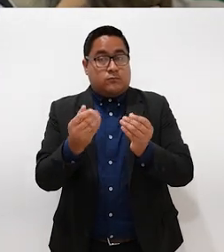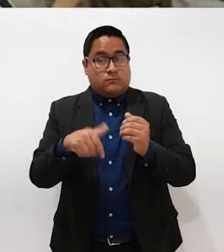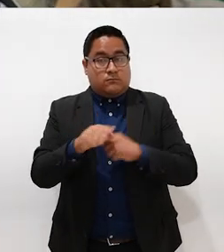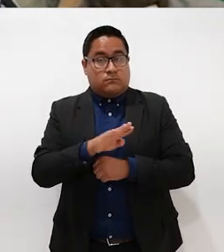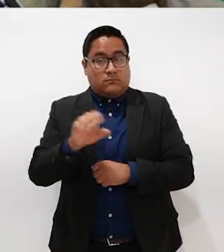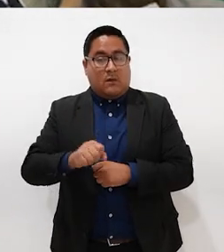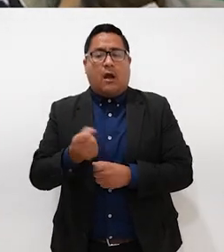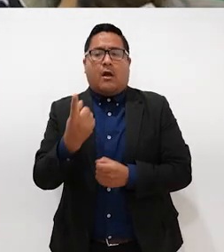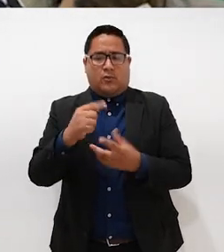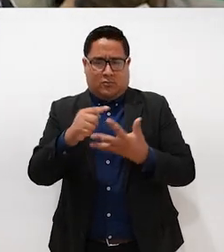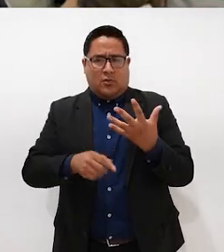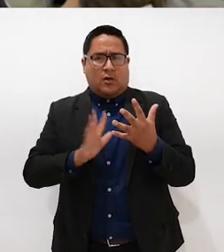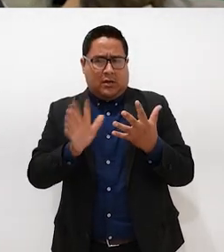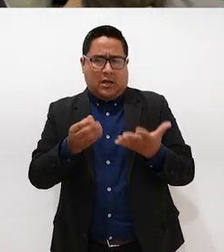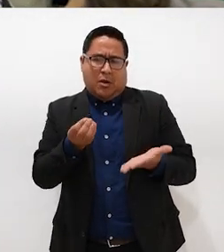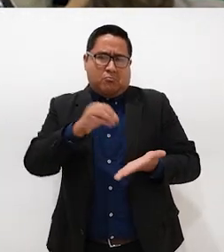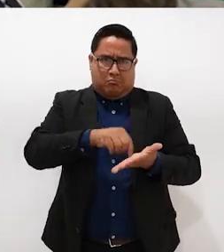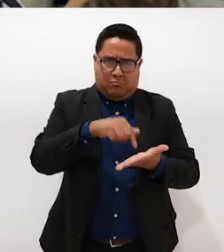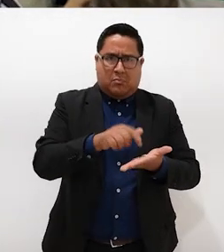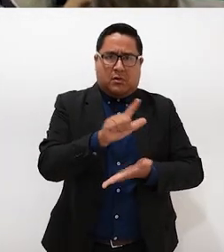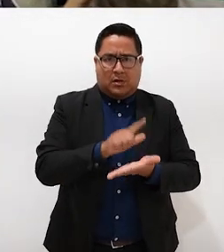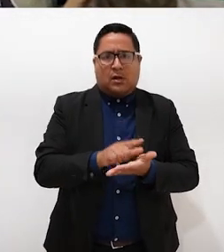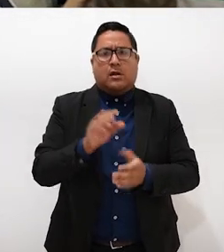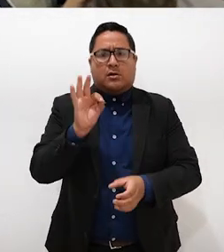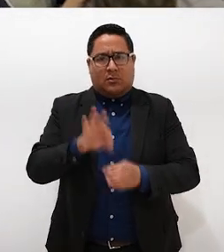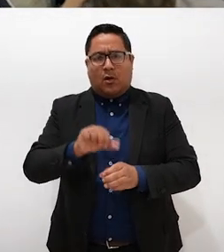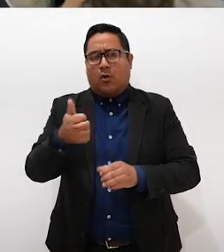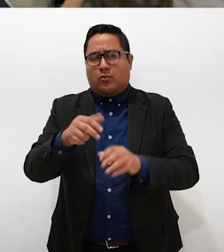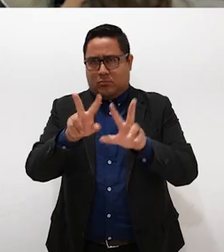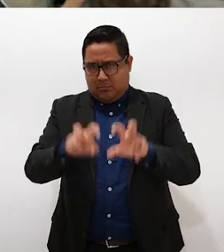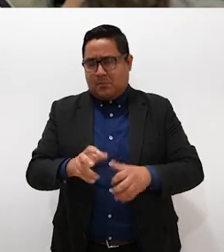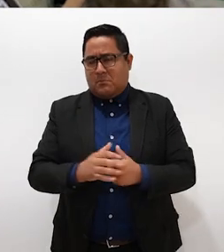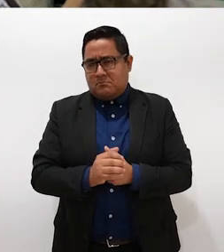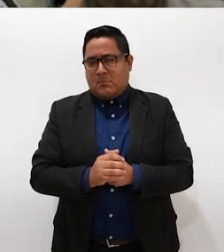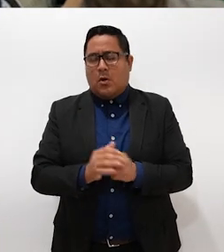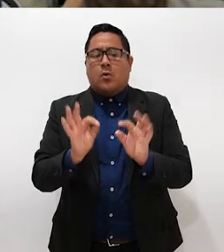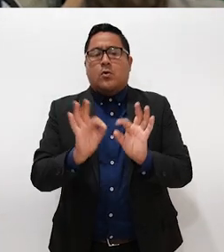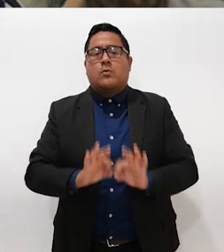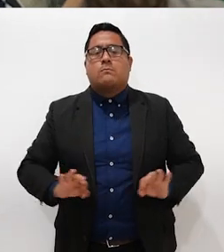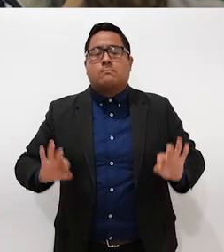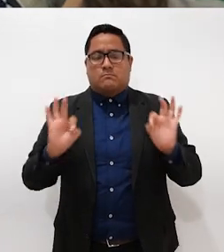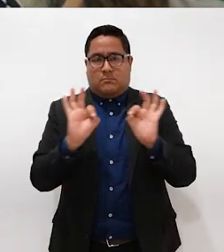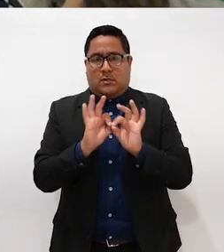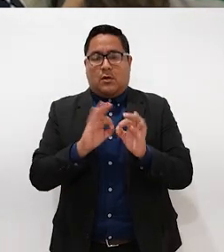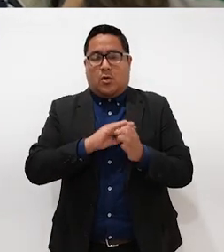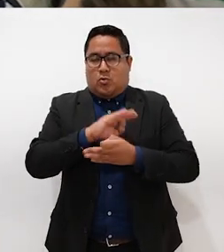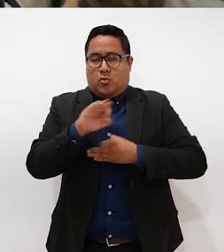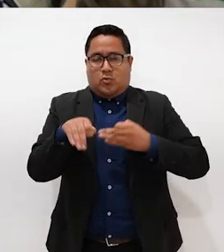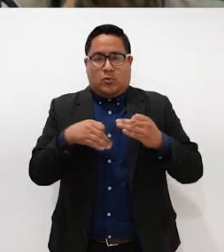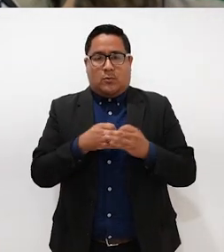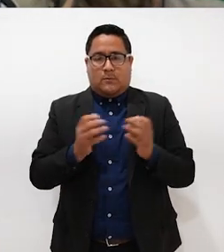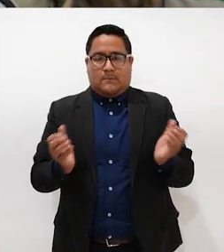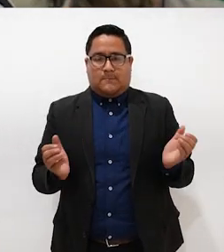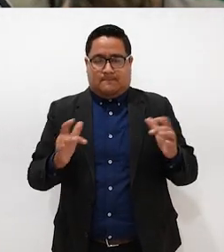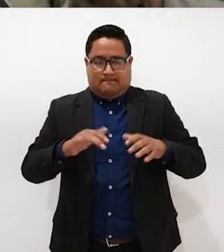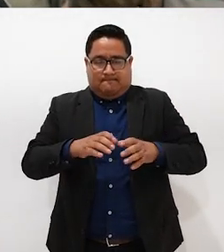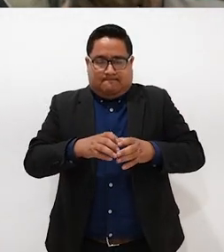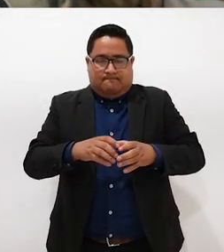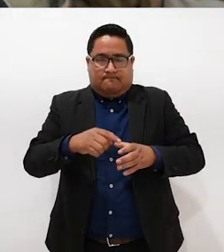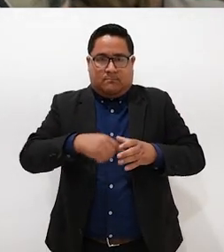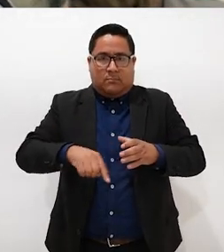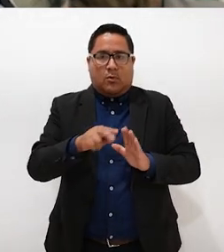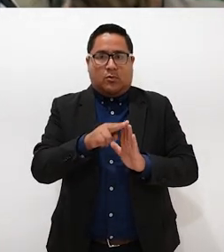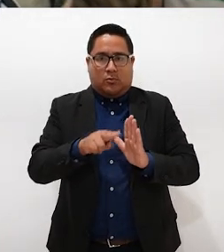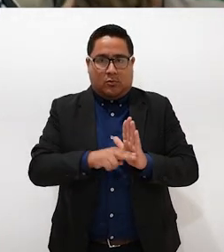Hay algunas cosas que ya están establecidas en la ley electoral y en otros aspectos. Entonces es importante que se agrupe todo este